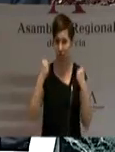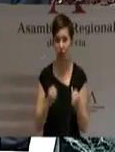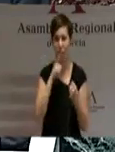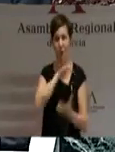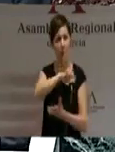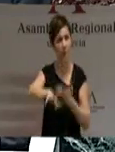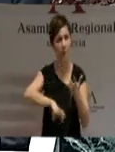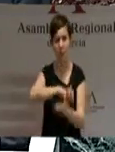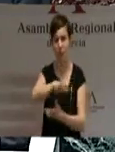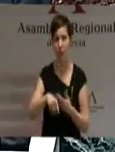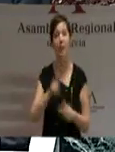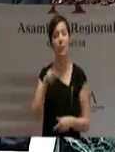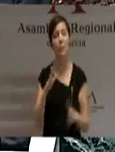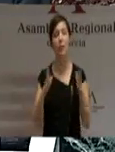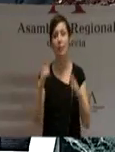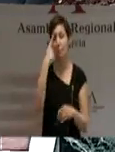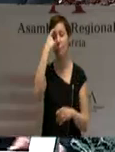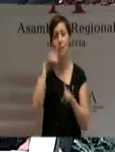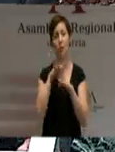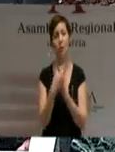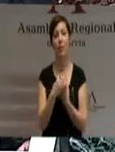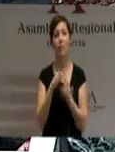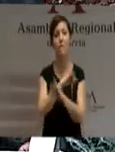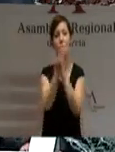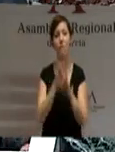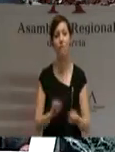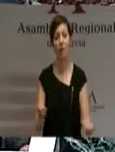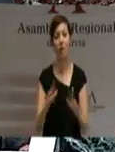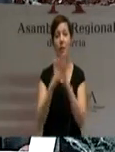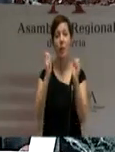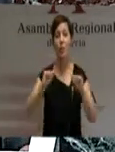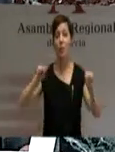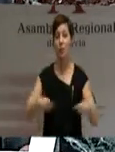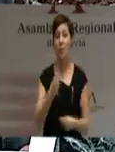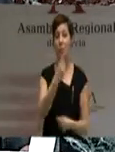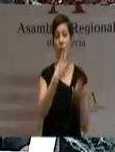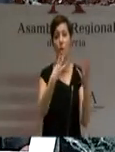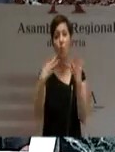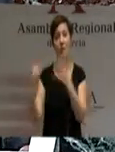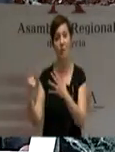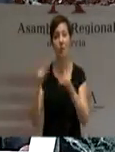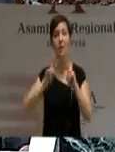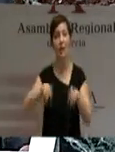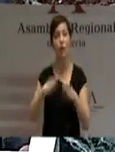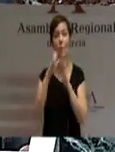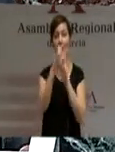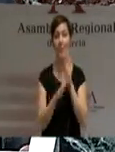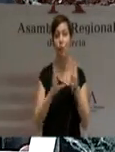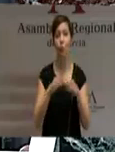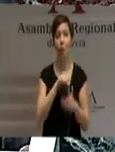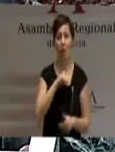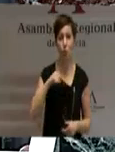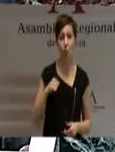Y momentos felices, como la firma del Pacto por el Empleo en 1996 o la reforma del Estatuto de Autonomía en